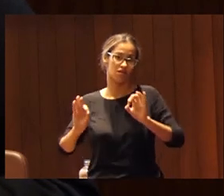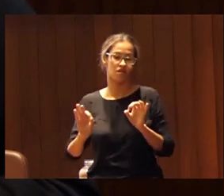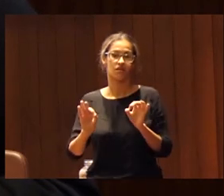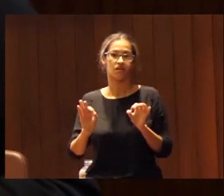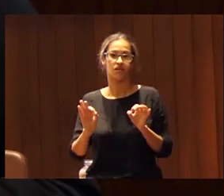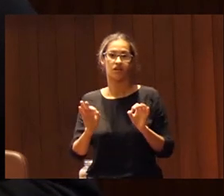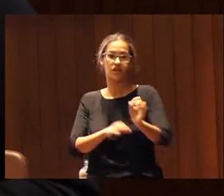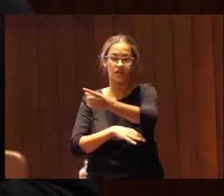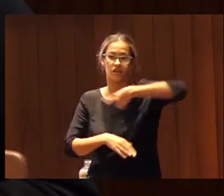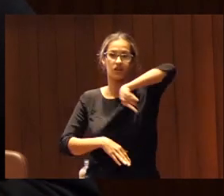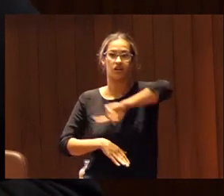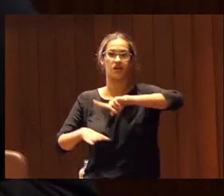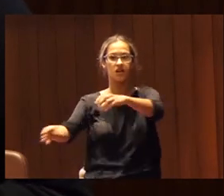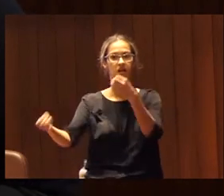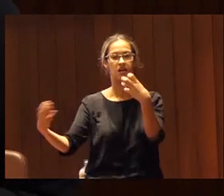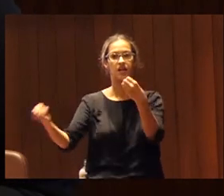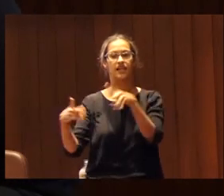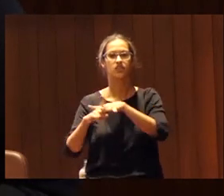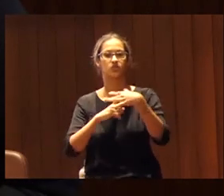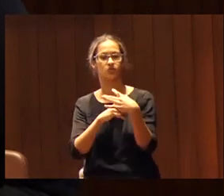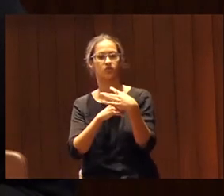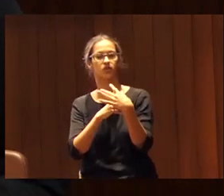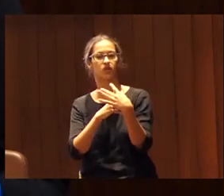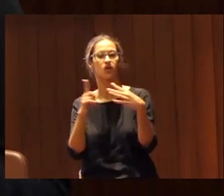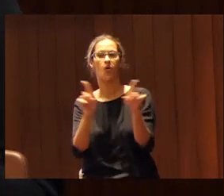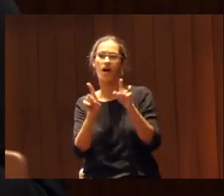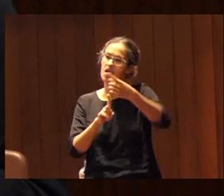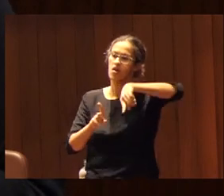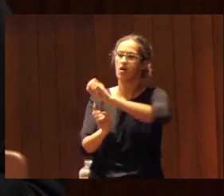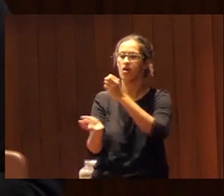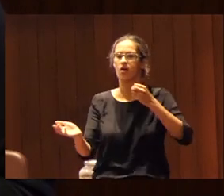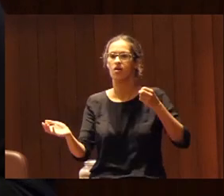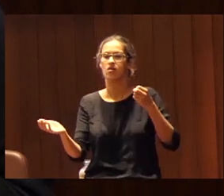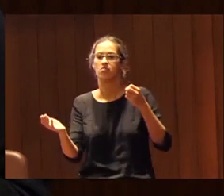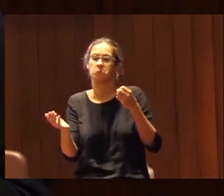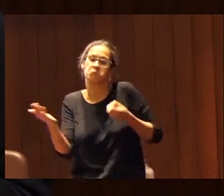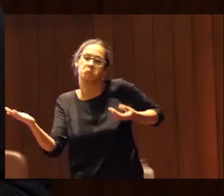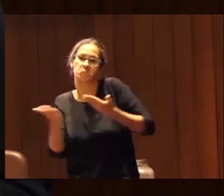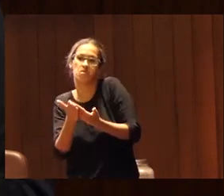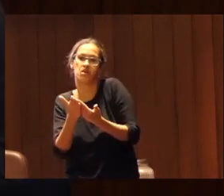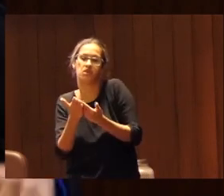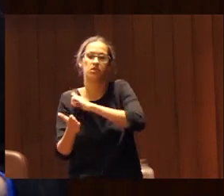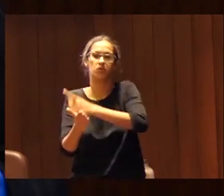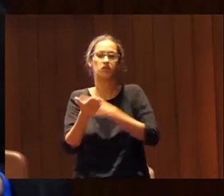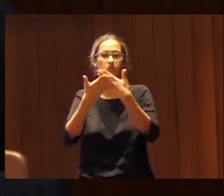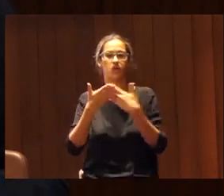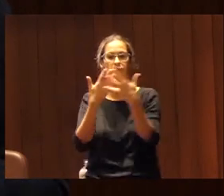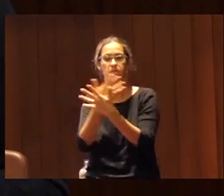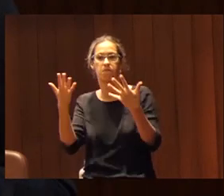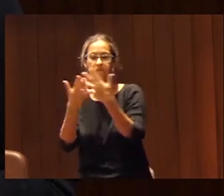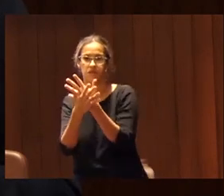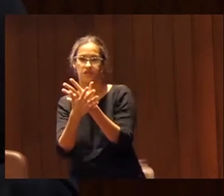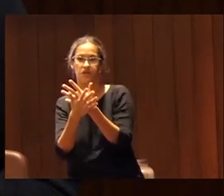ellos nos contaban situaciones en las que habían propuesto hacer el deporte escolar mixto en el municipio y luego decidieron separar